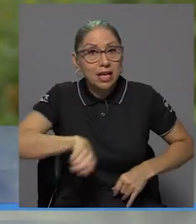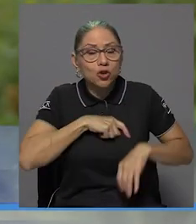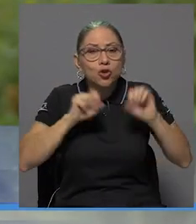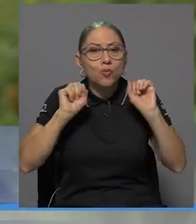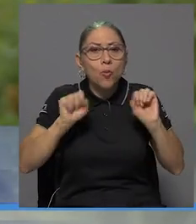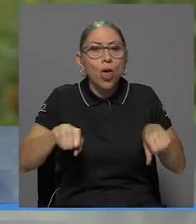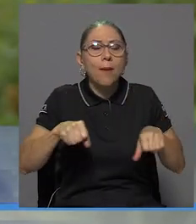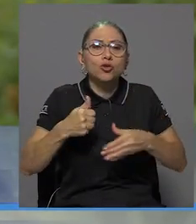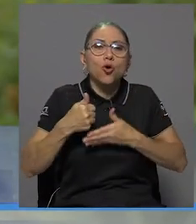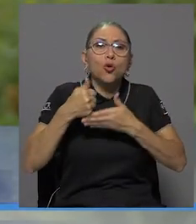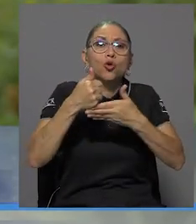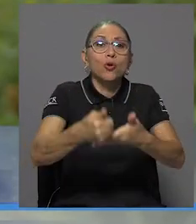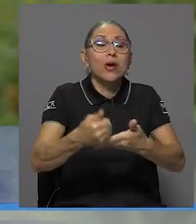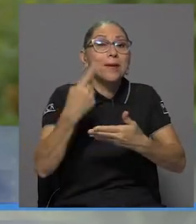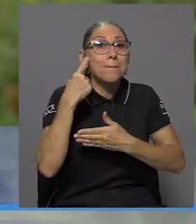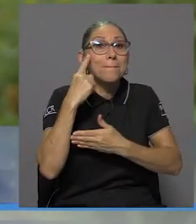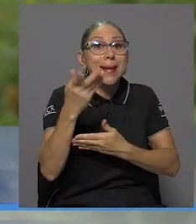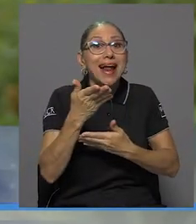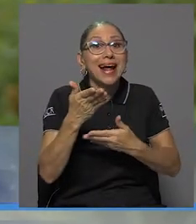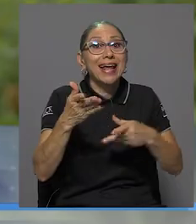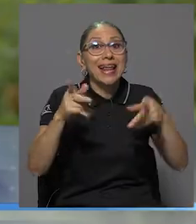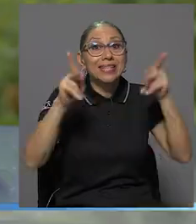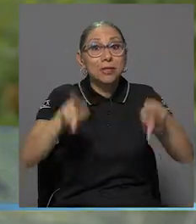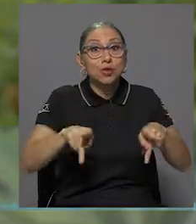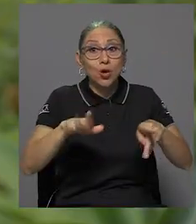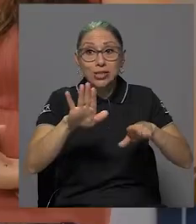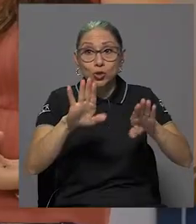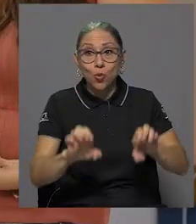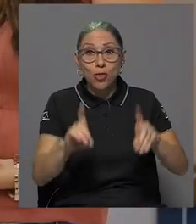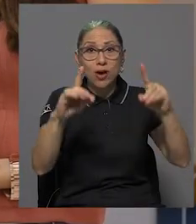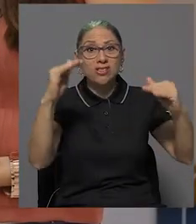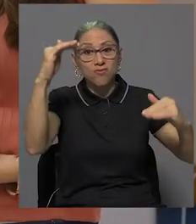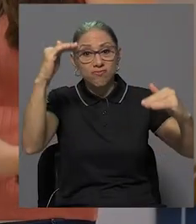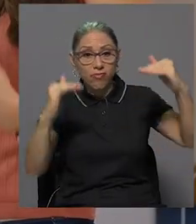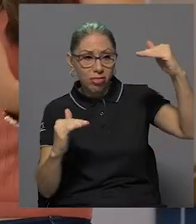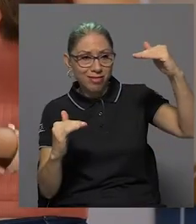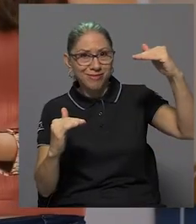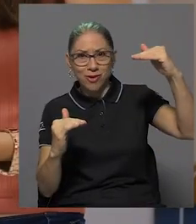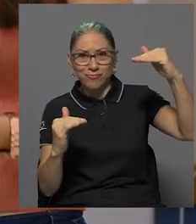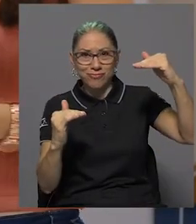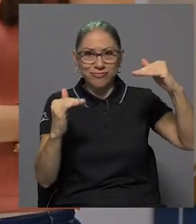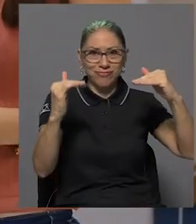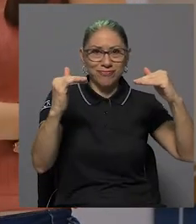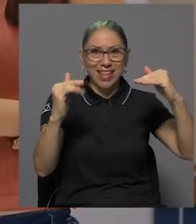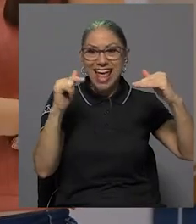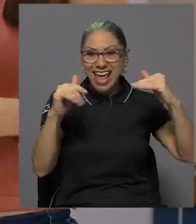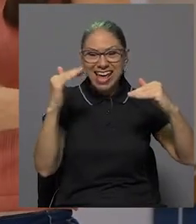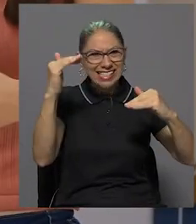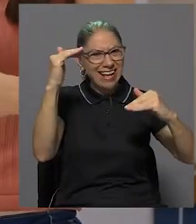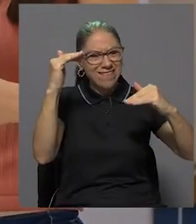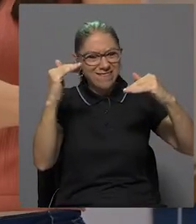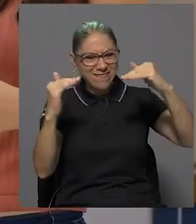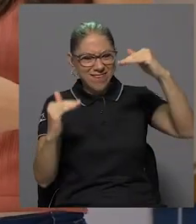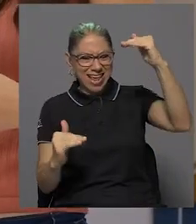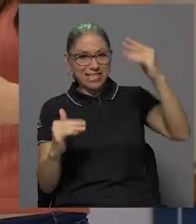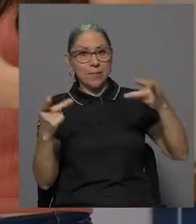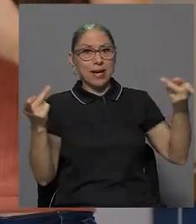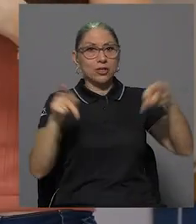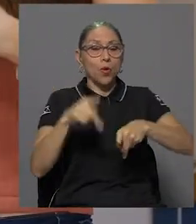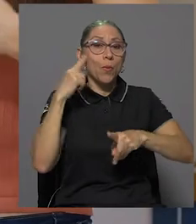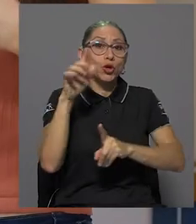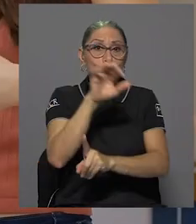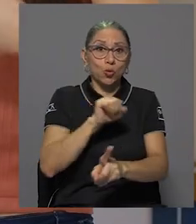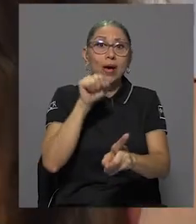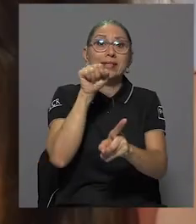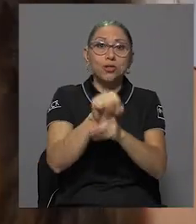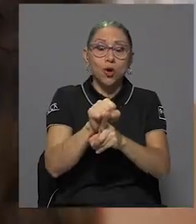contribuir a reducir la brecha educativa. Una brecha que se vio profundamente afectada por efectos